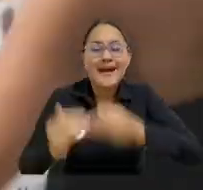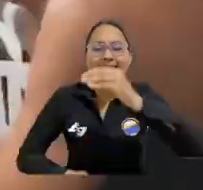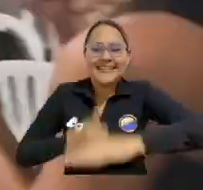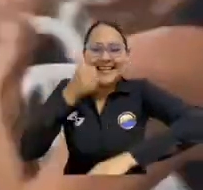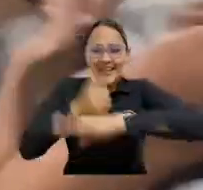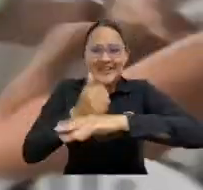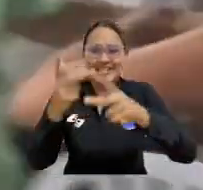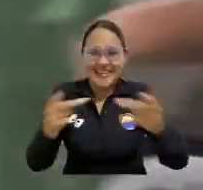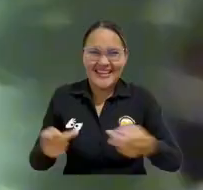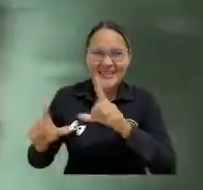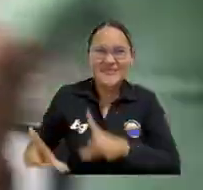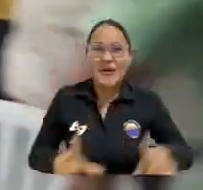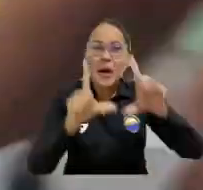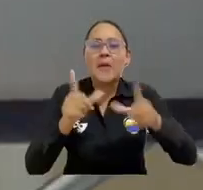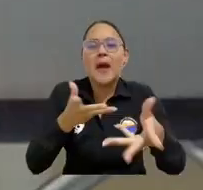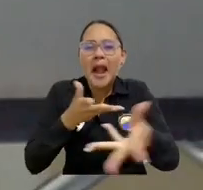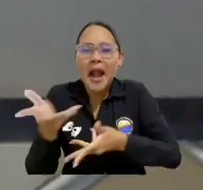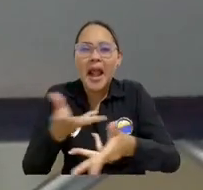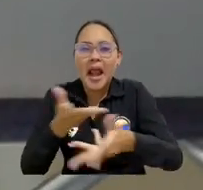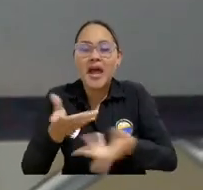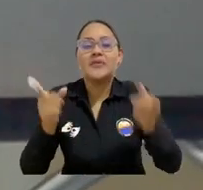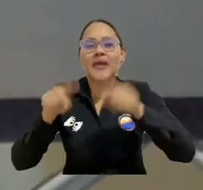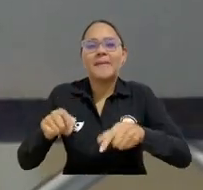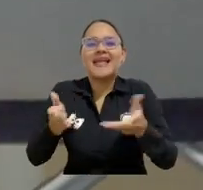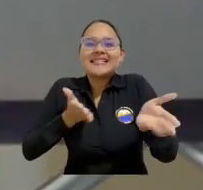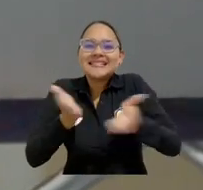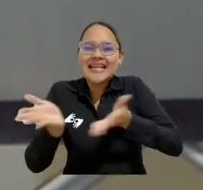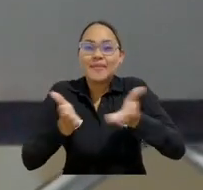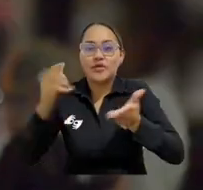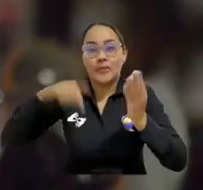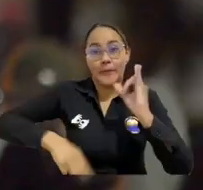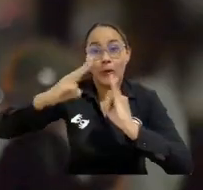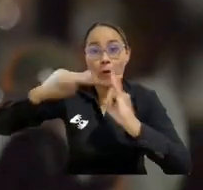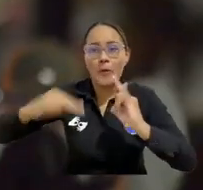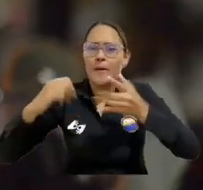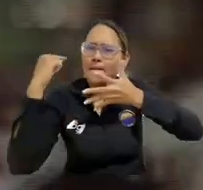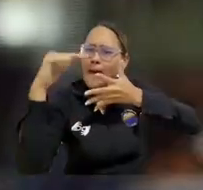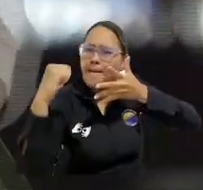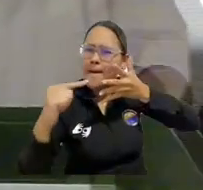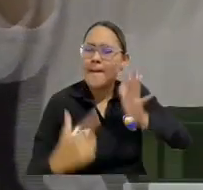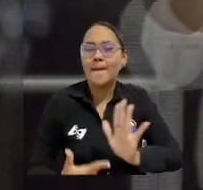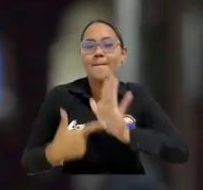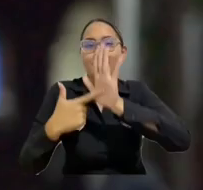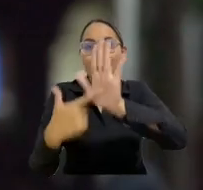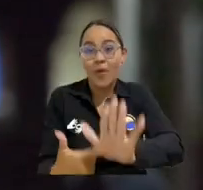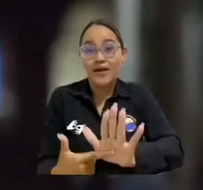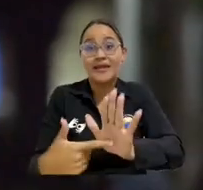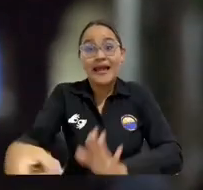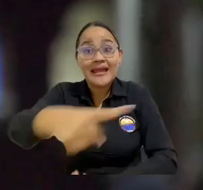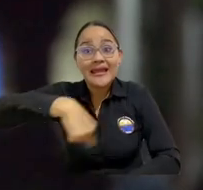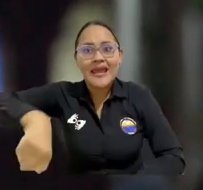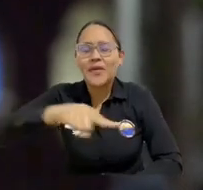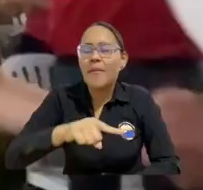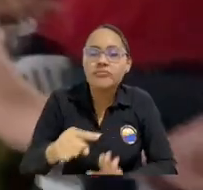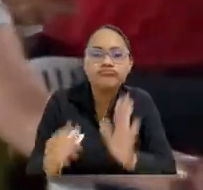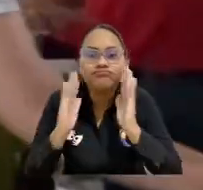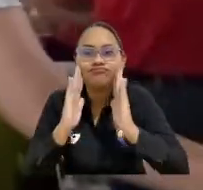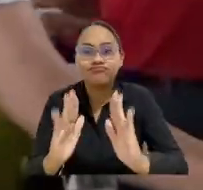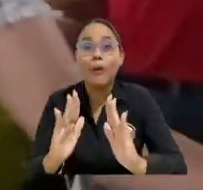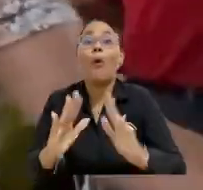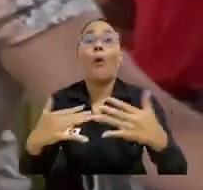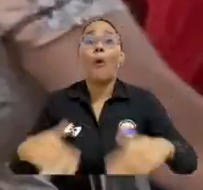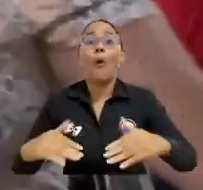conectarse entre todos a cargo de la directora del centro y la presentación de los servicios que Unimagdalena pone a disposición de los